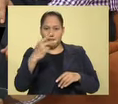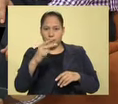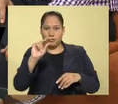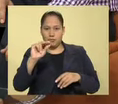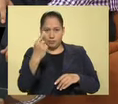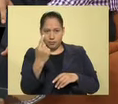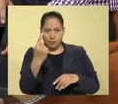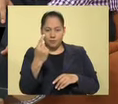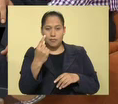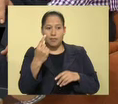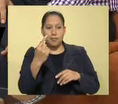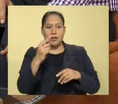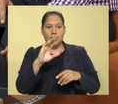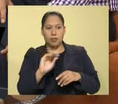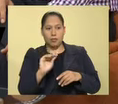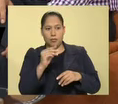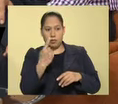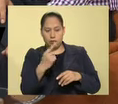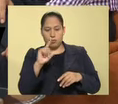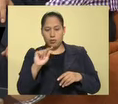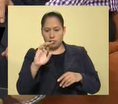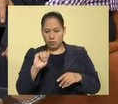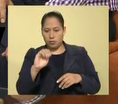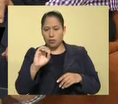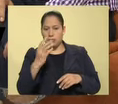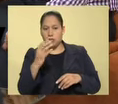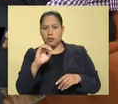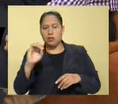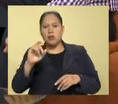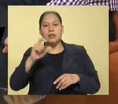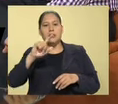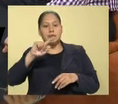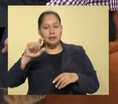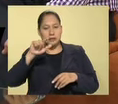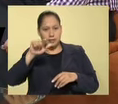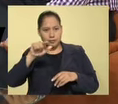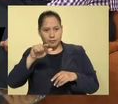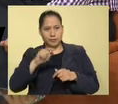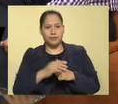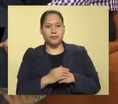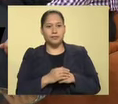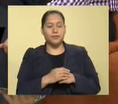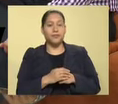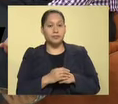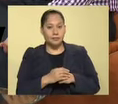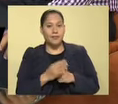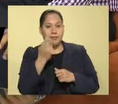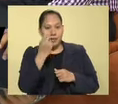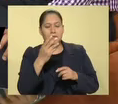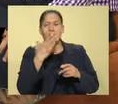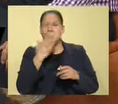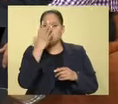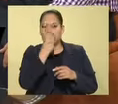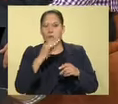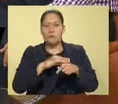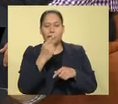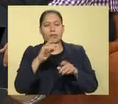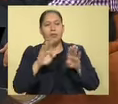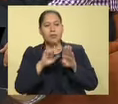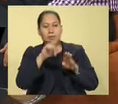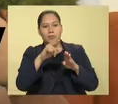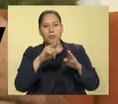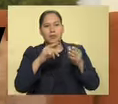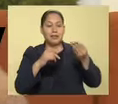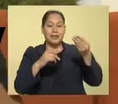5709-2881-91-7904-00, extensión 117. Está bien padre porque es un compendio,